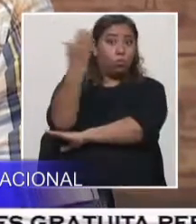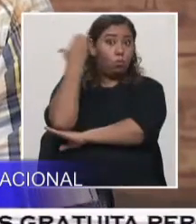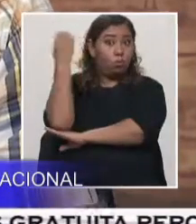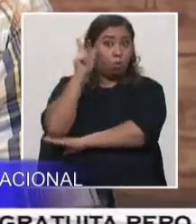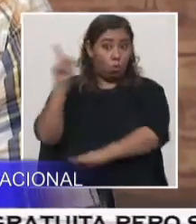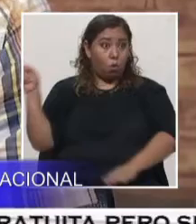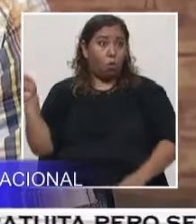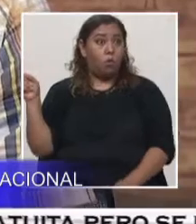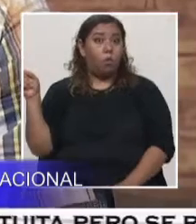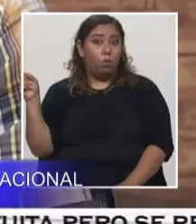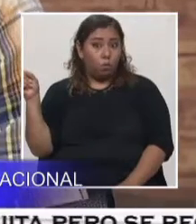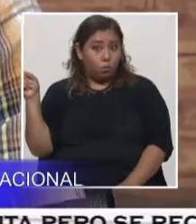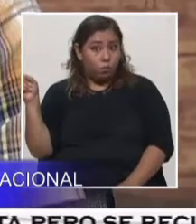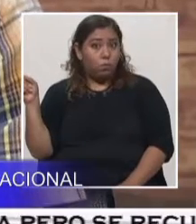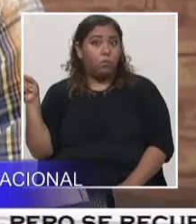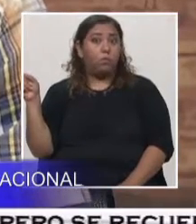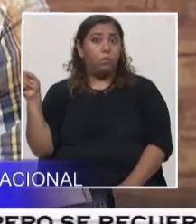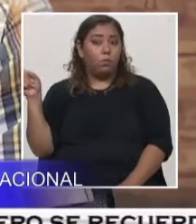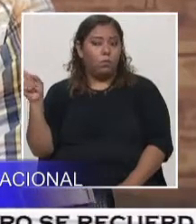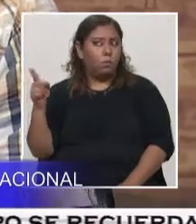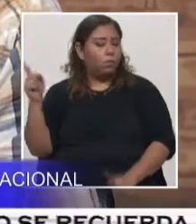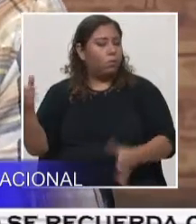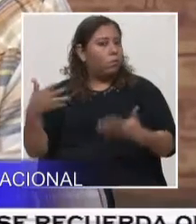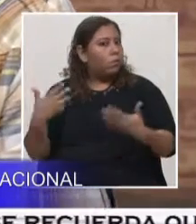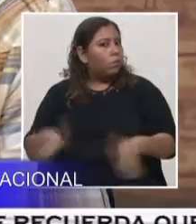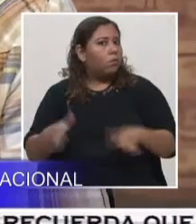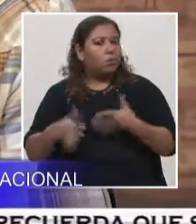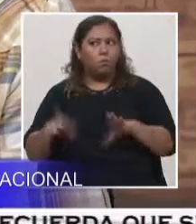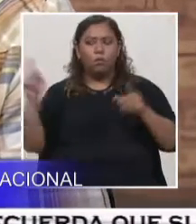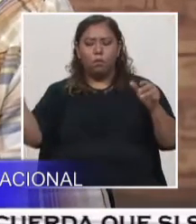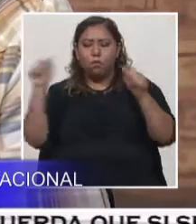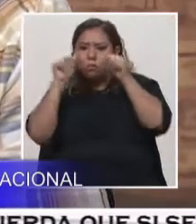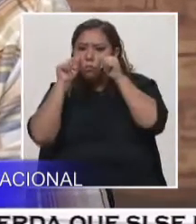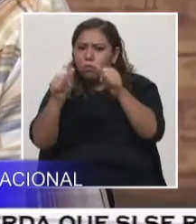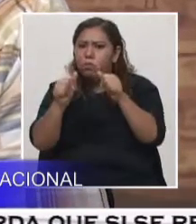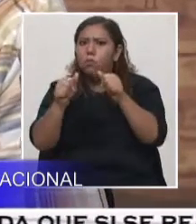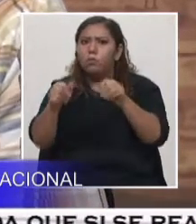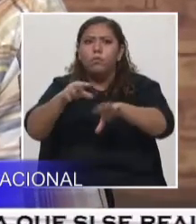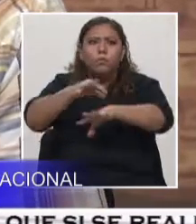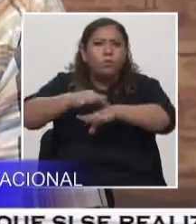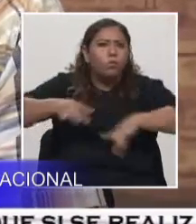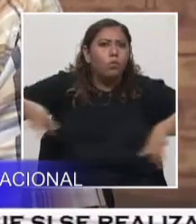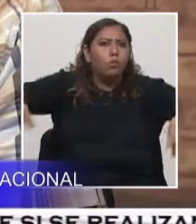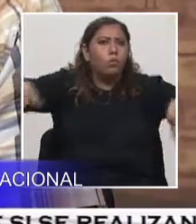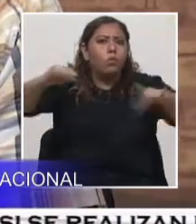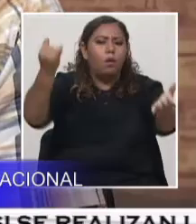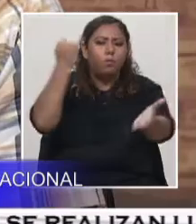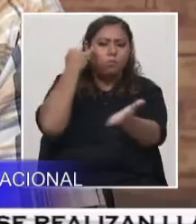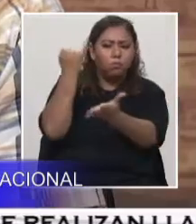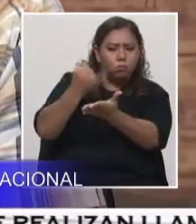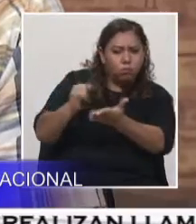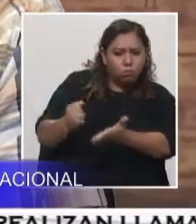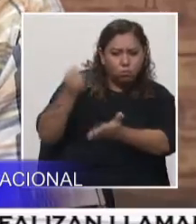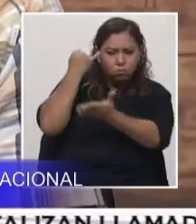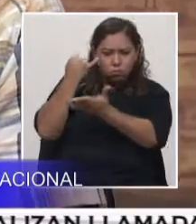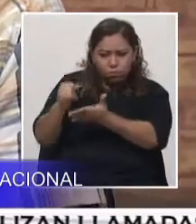un estudio básico, básico de lo que es la geología para poder dar ese determinado, ese